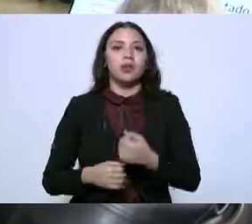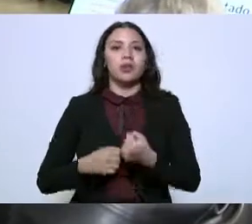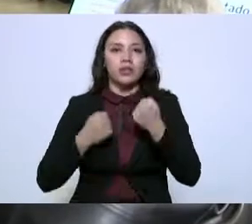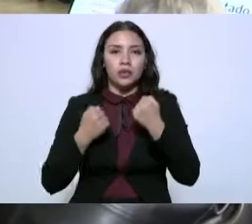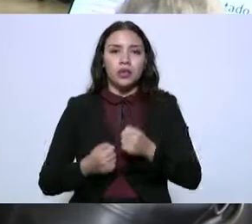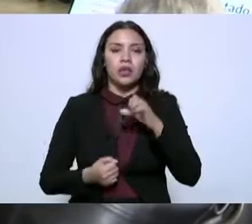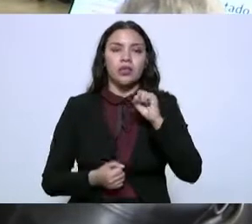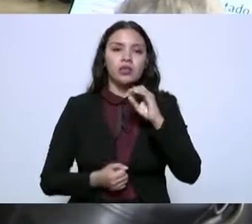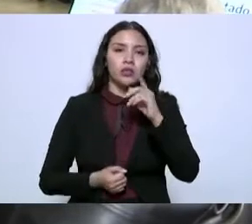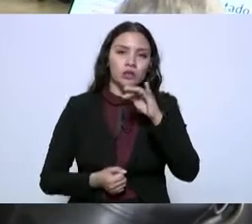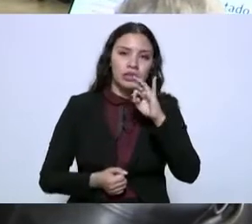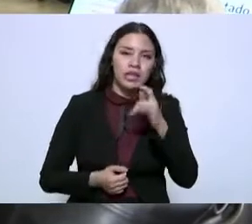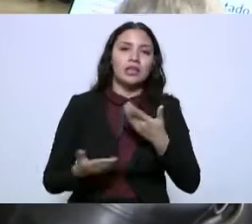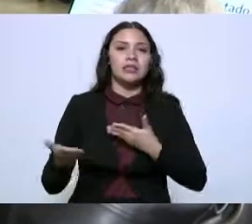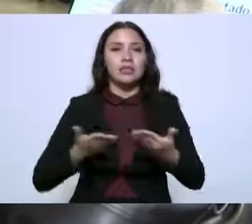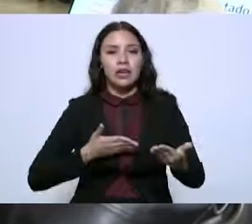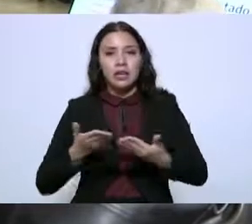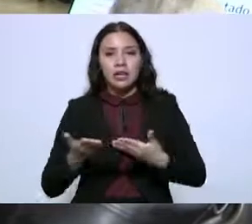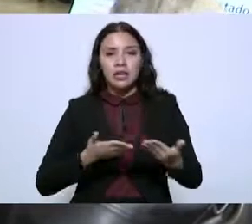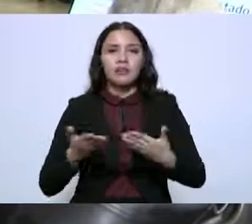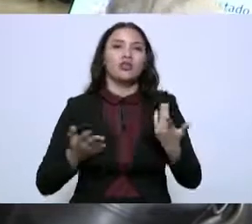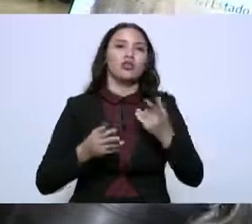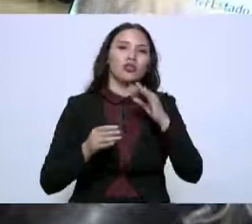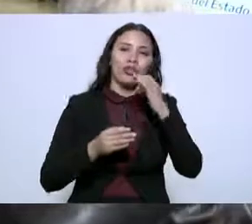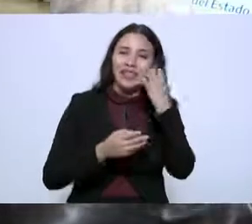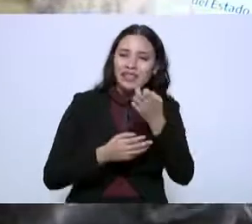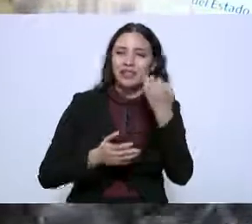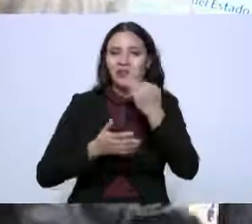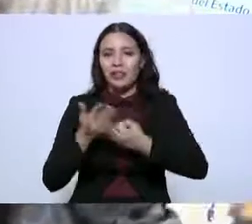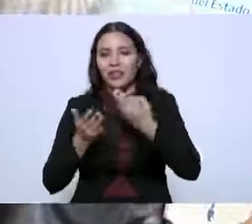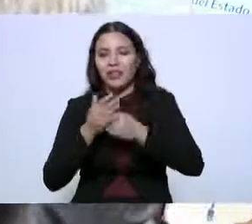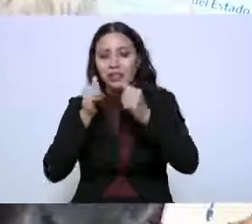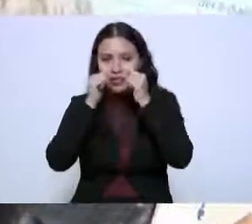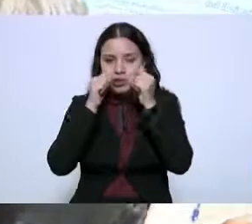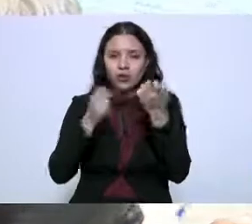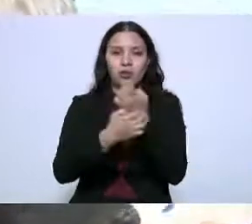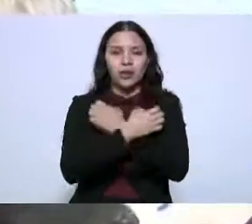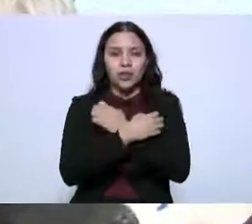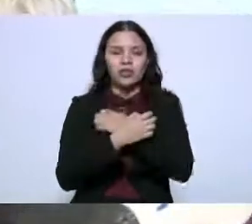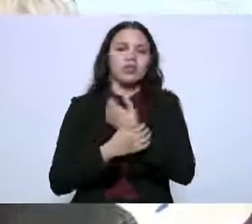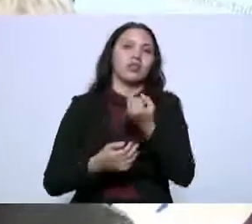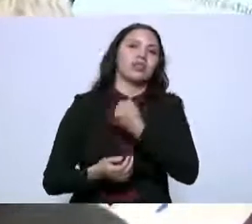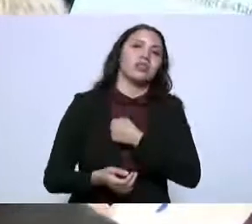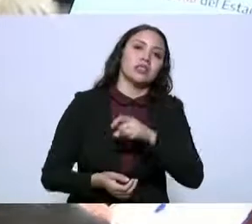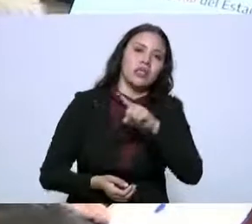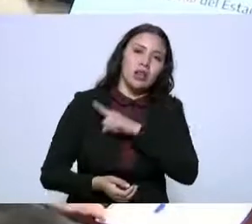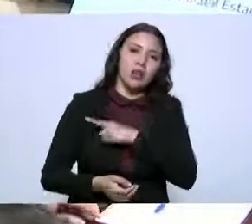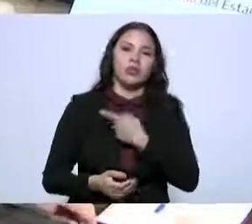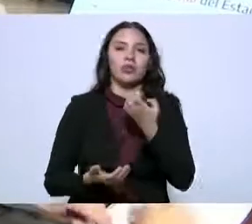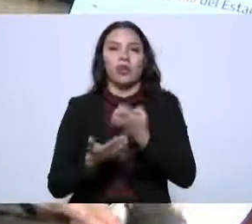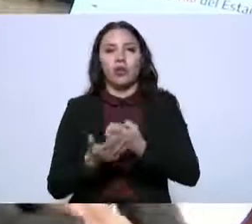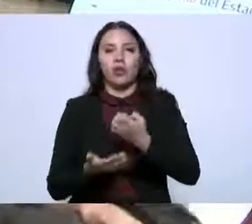social, los servicios básicos, el rezago educativo, los servicios de salud, la economía familiar.